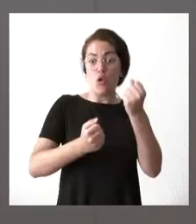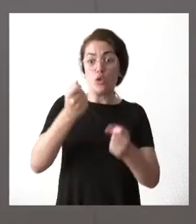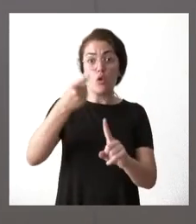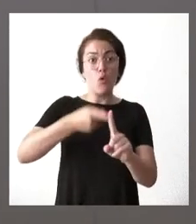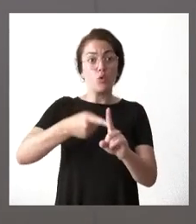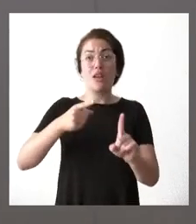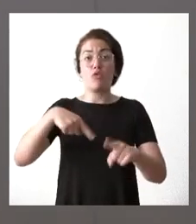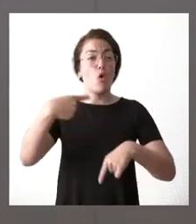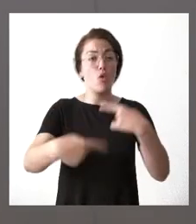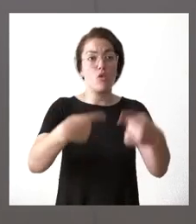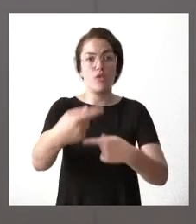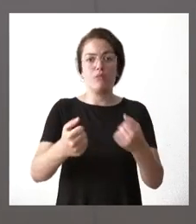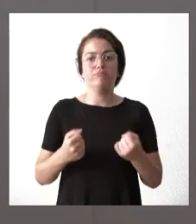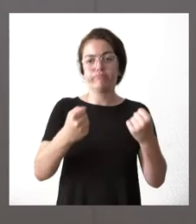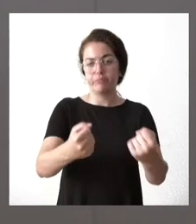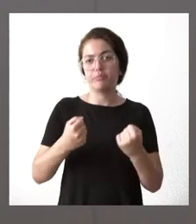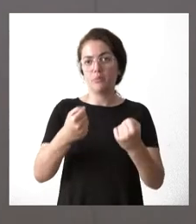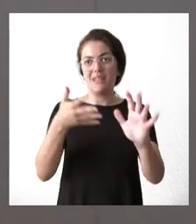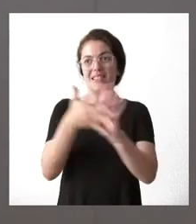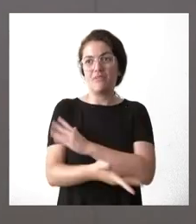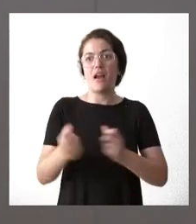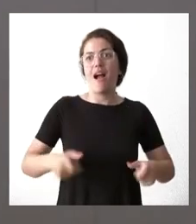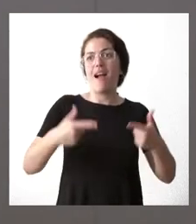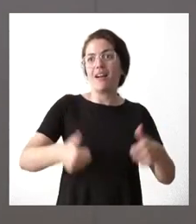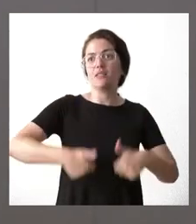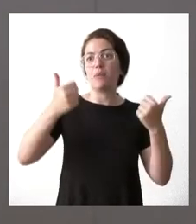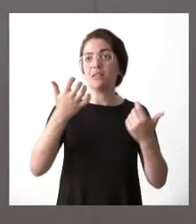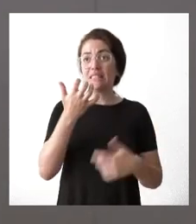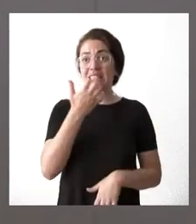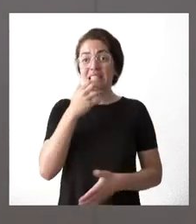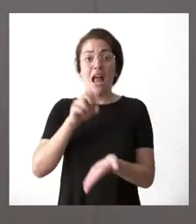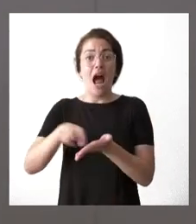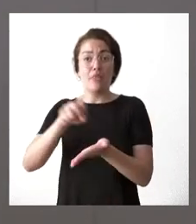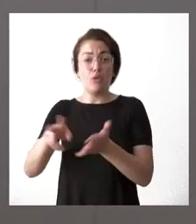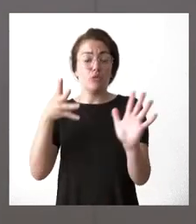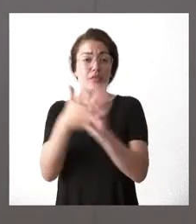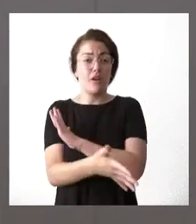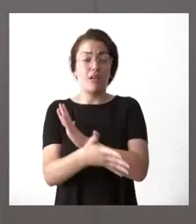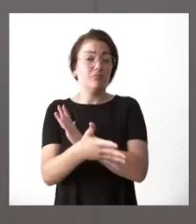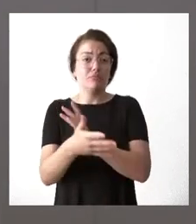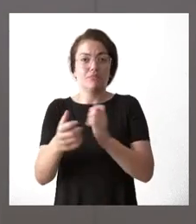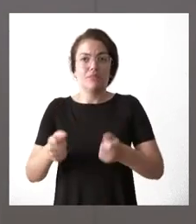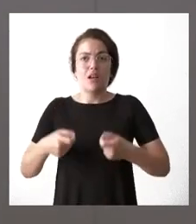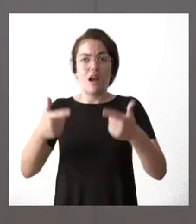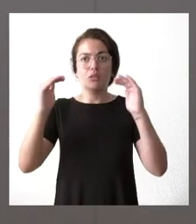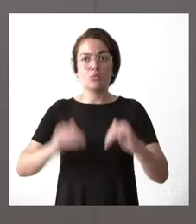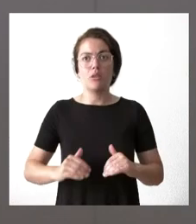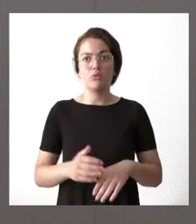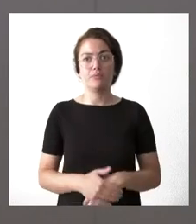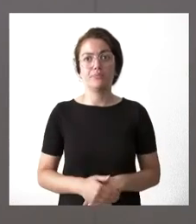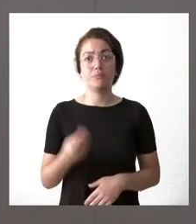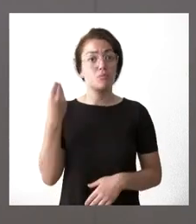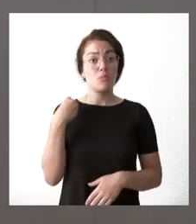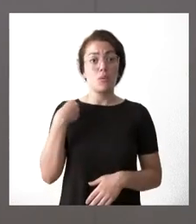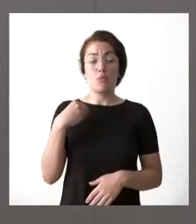va andando al trabajo. Pongo por caso pues esto ocurre en la relación con el análisis por comunidades autónomas donde en el caso de